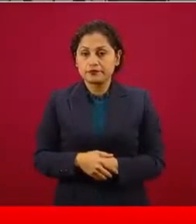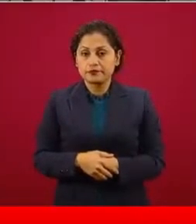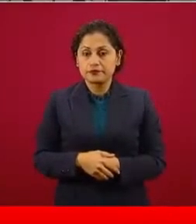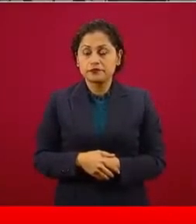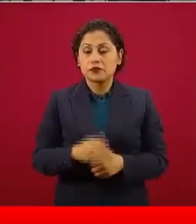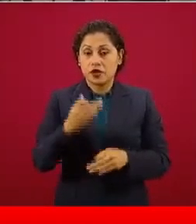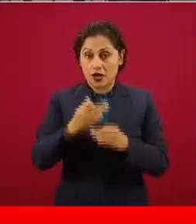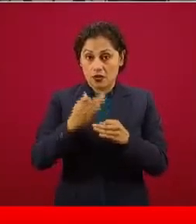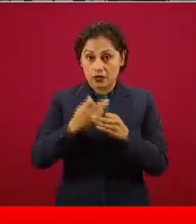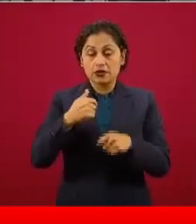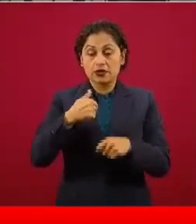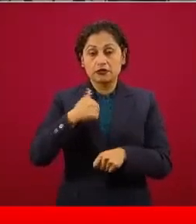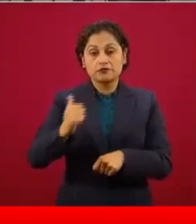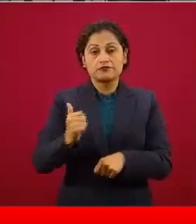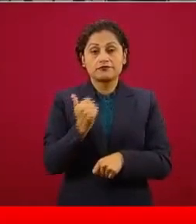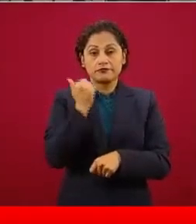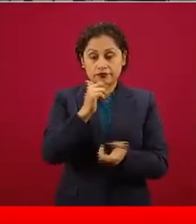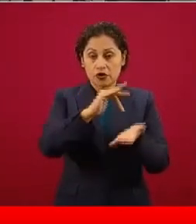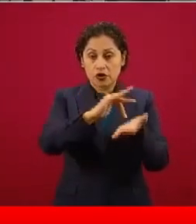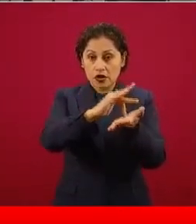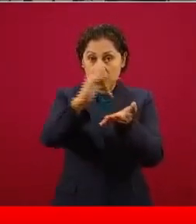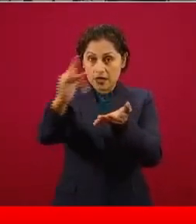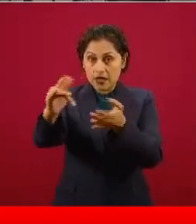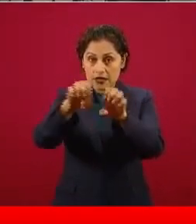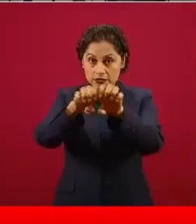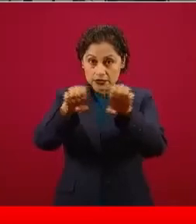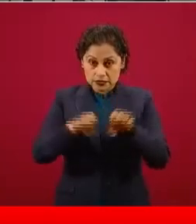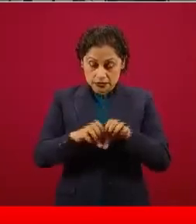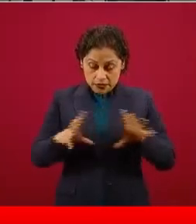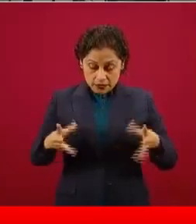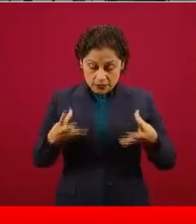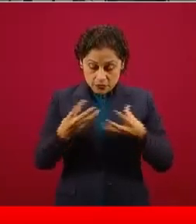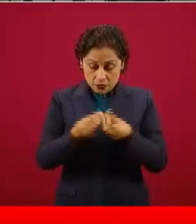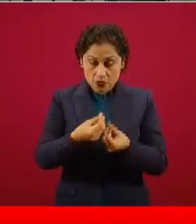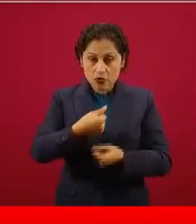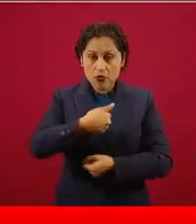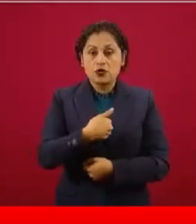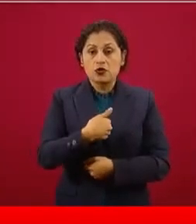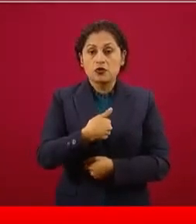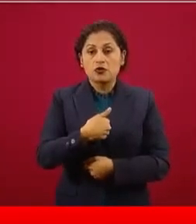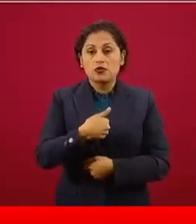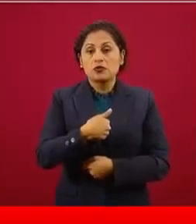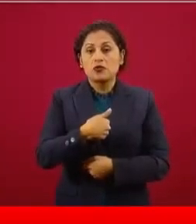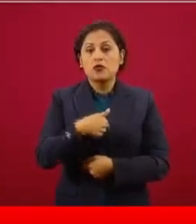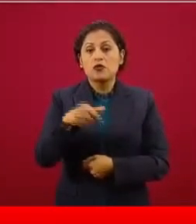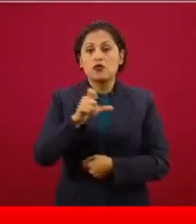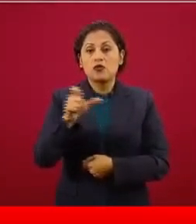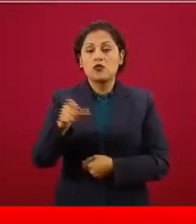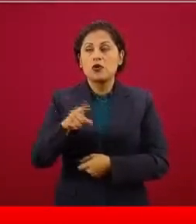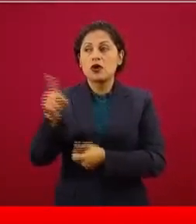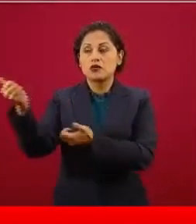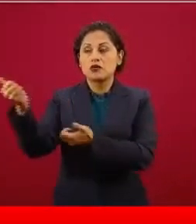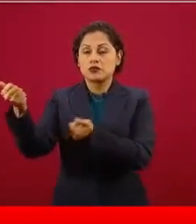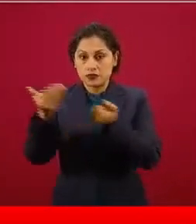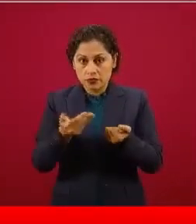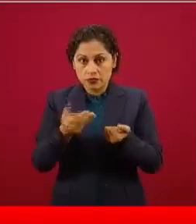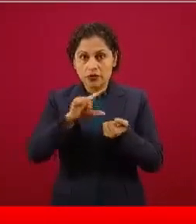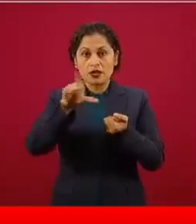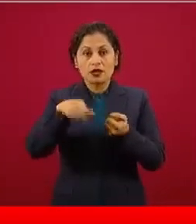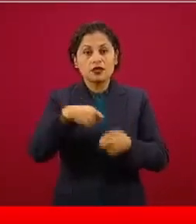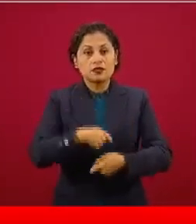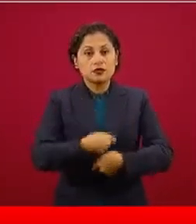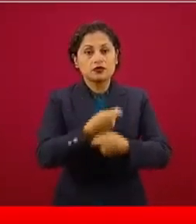para agradecer a todo el equipo que está conmigo al momento de la adquisición y la distribución, porque han